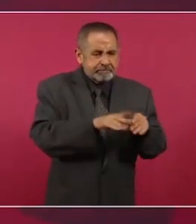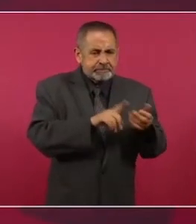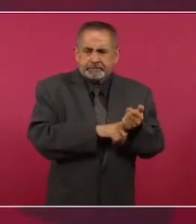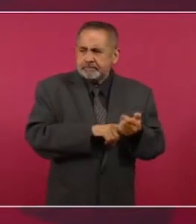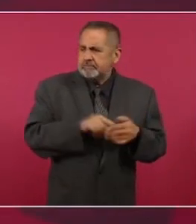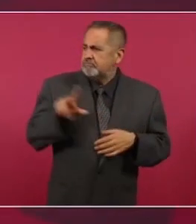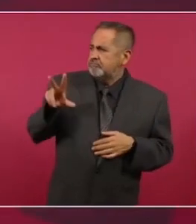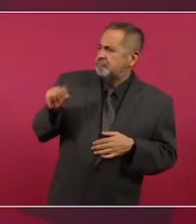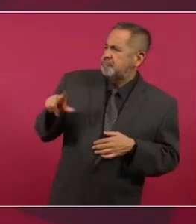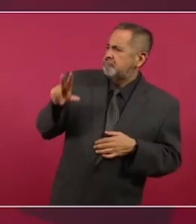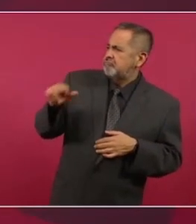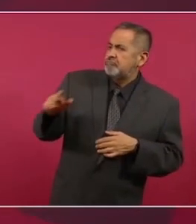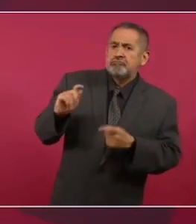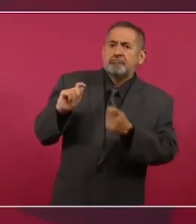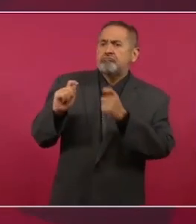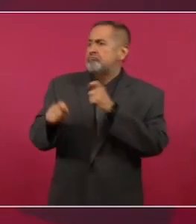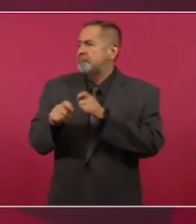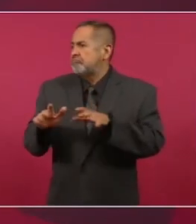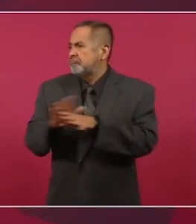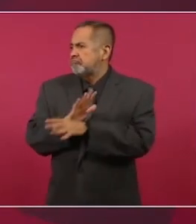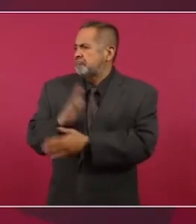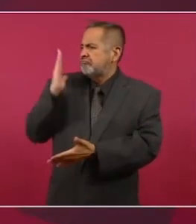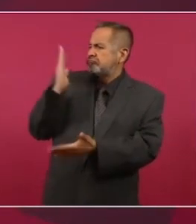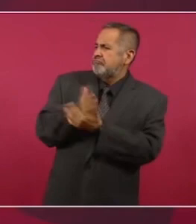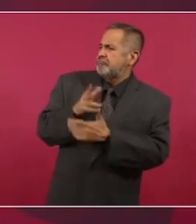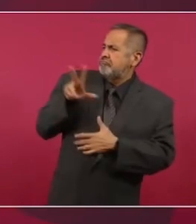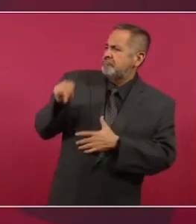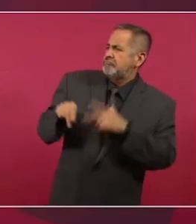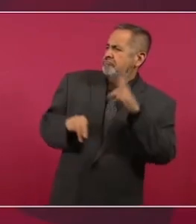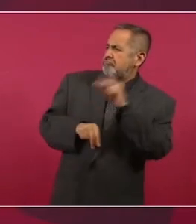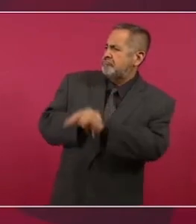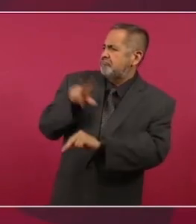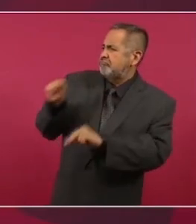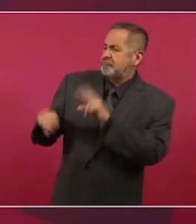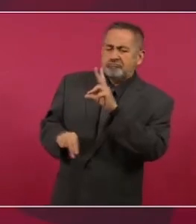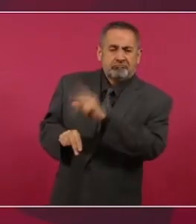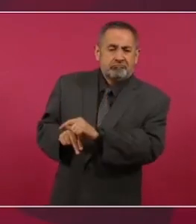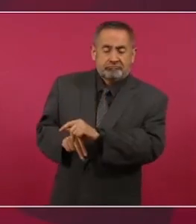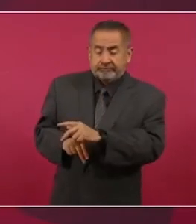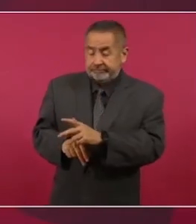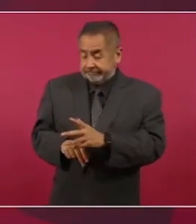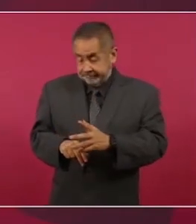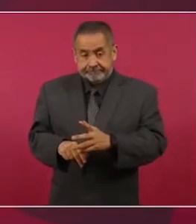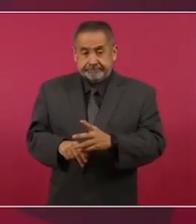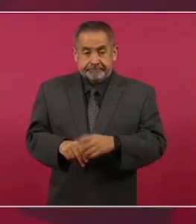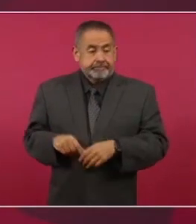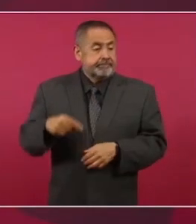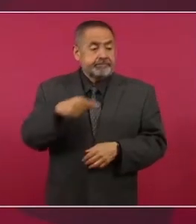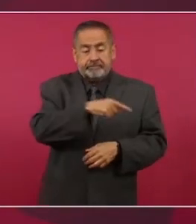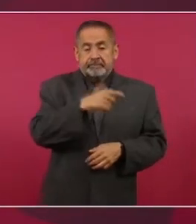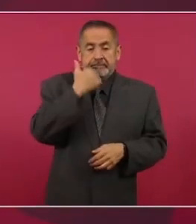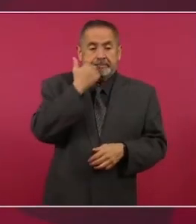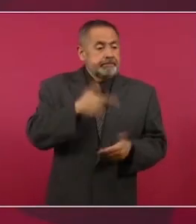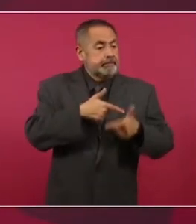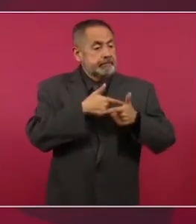obstaculizar la transformación del país para sostener